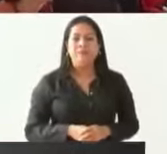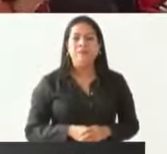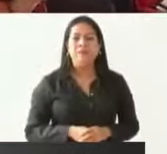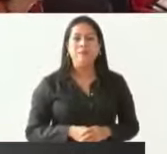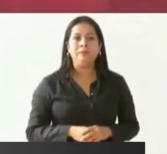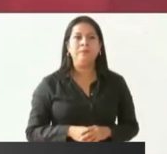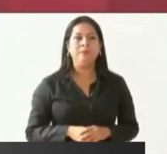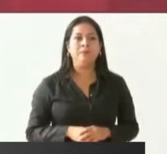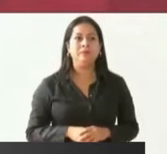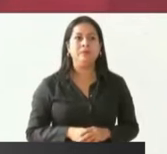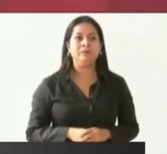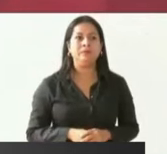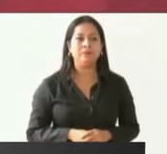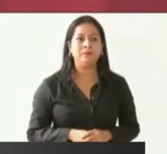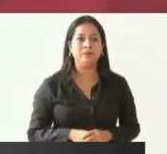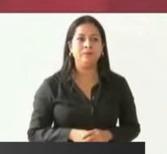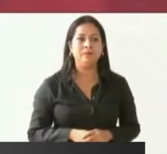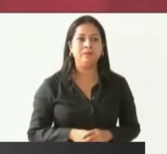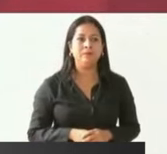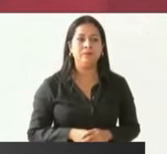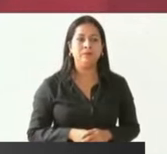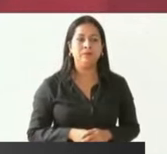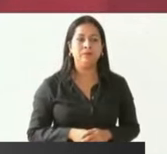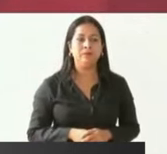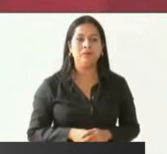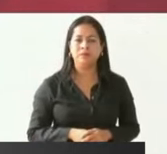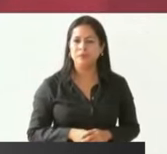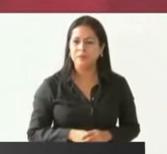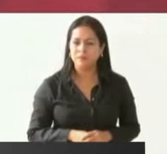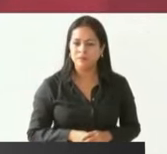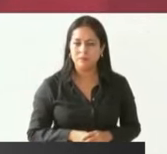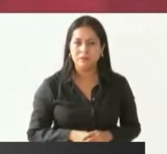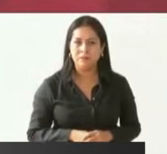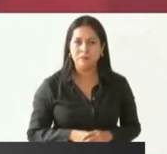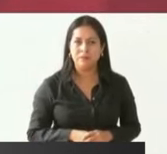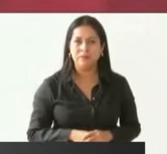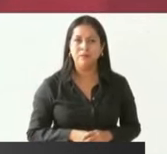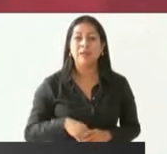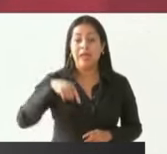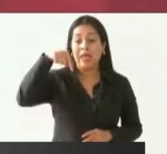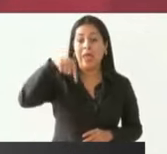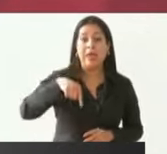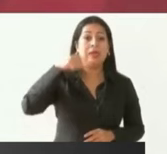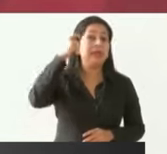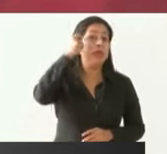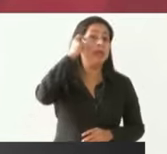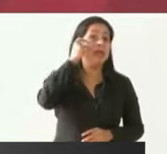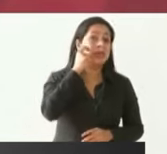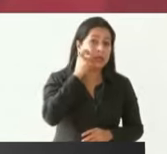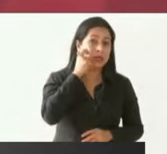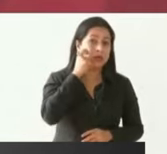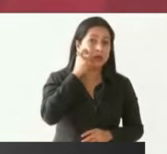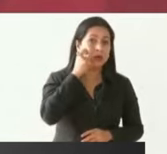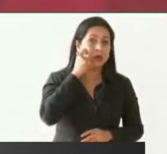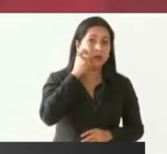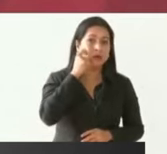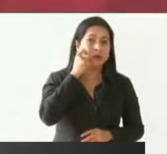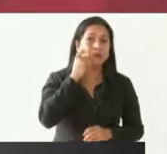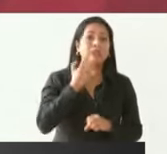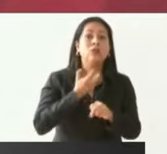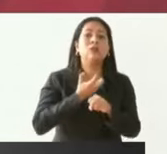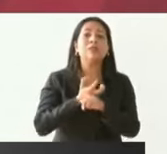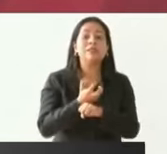Aquí me da mucho gusto poder decir que Guerrero es de los estados